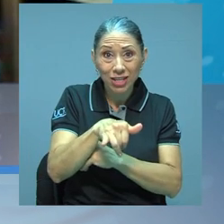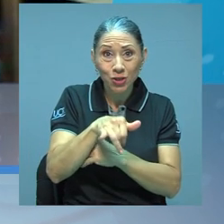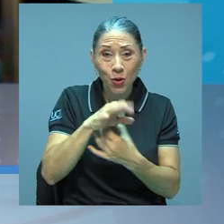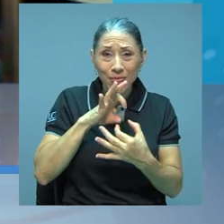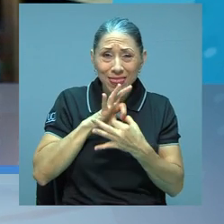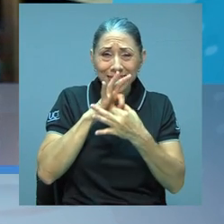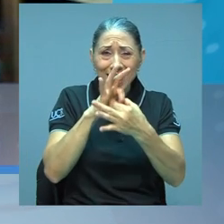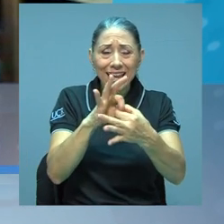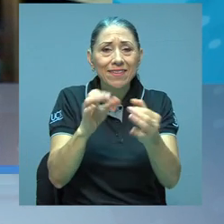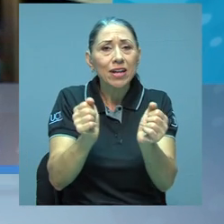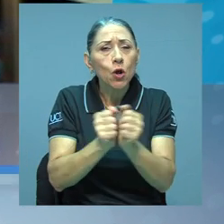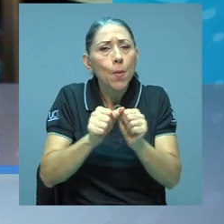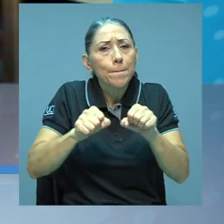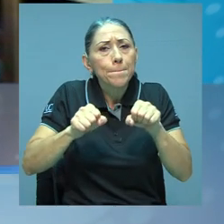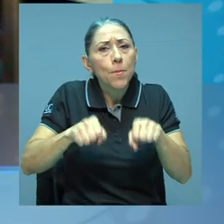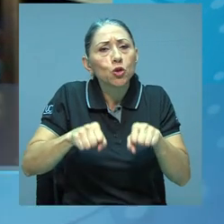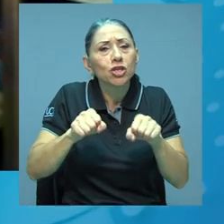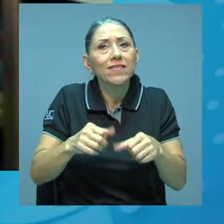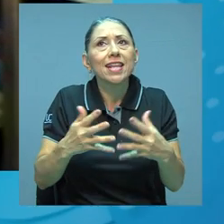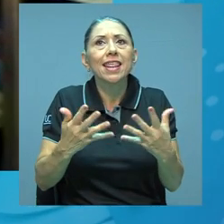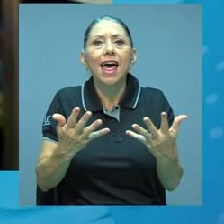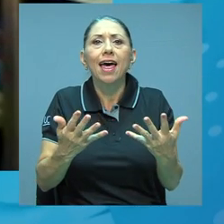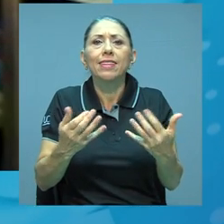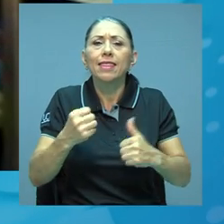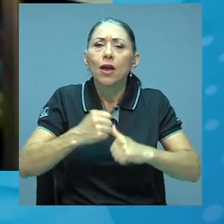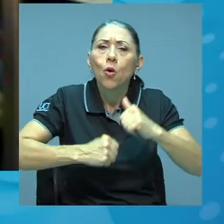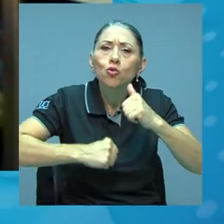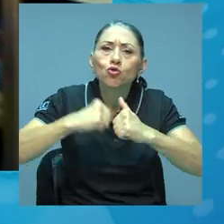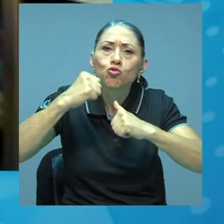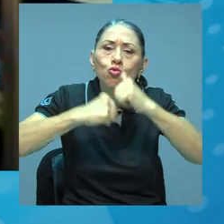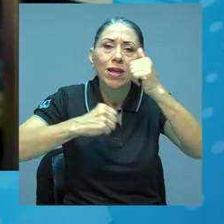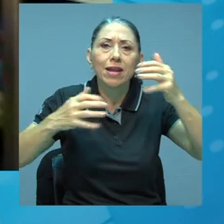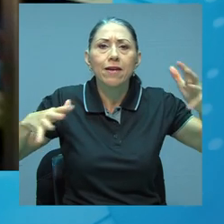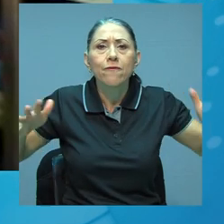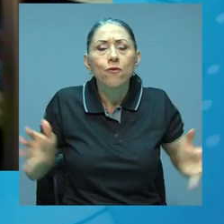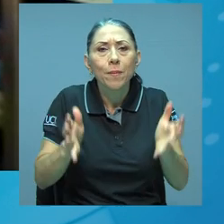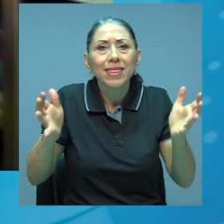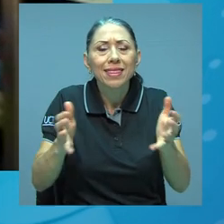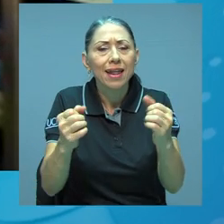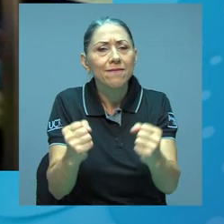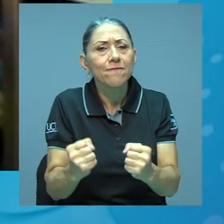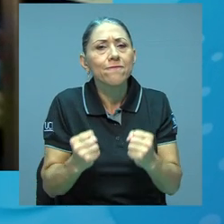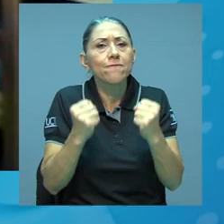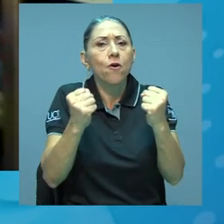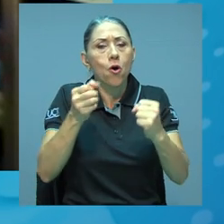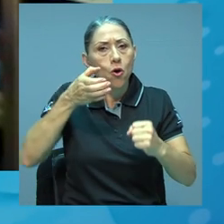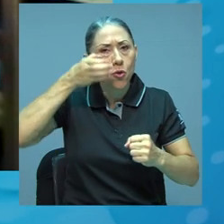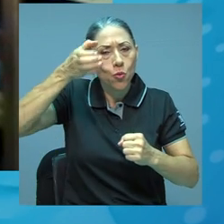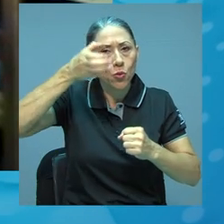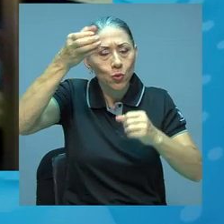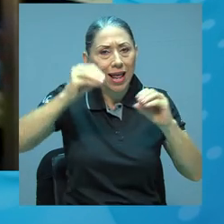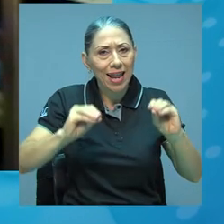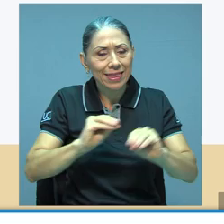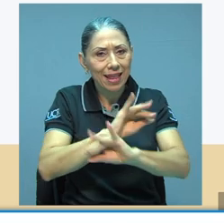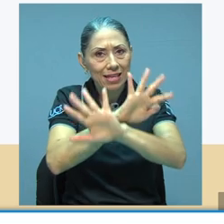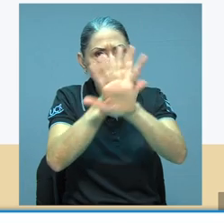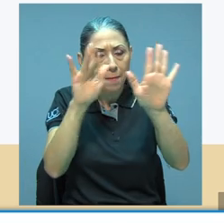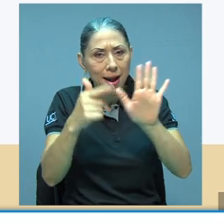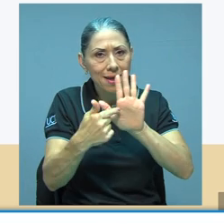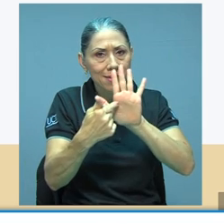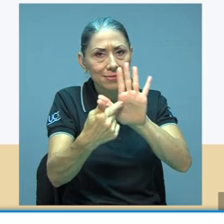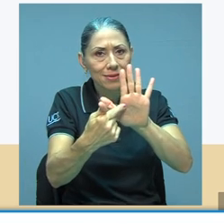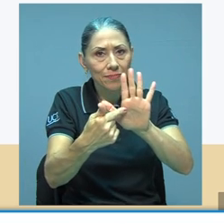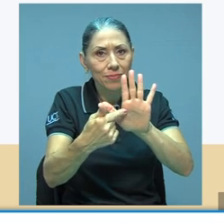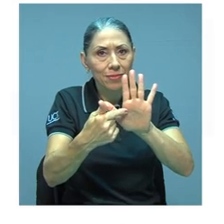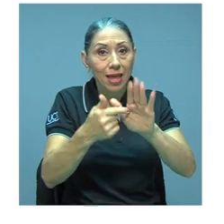tiene que ver con esa posibilidad de construir, fomentar y fortalecer una cultura de la transparencia en el